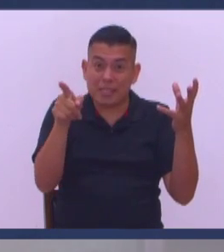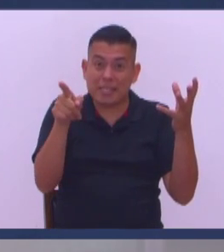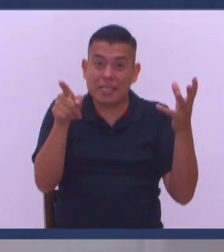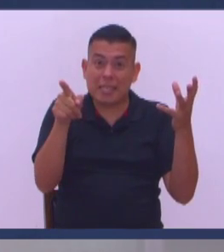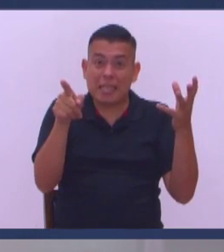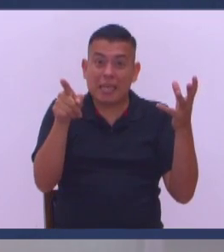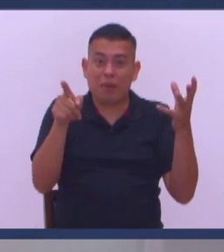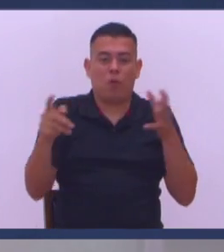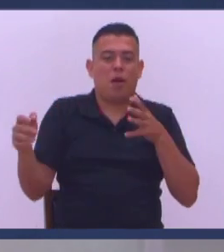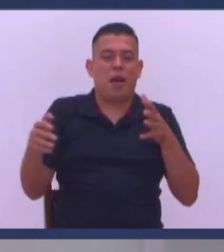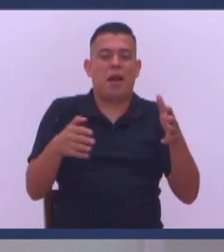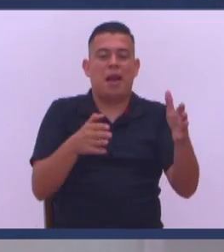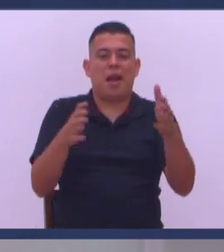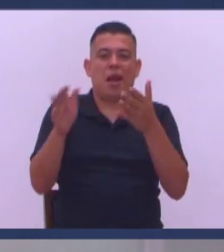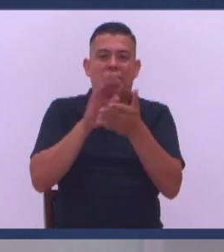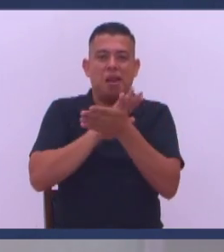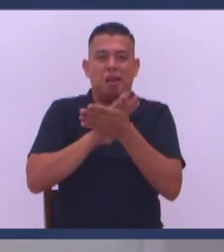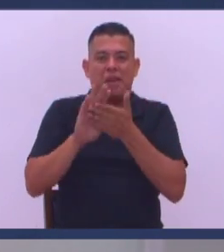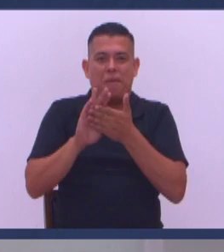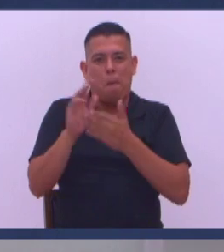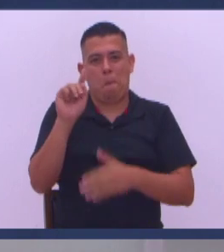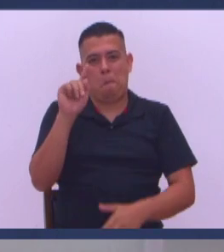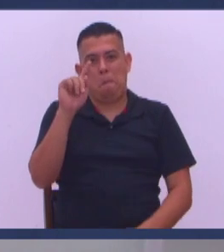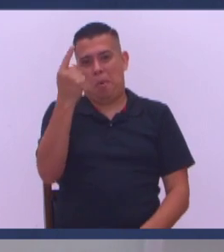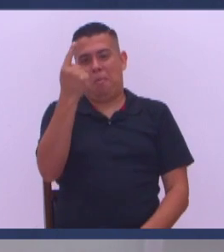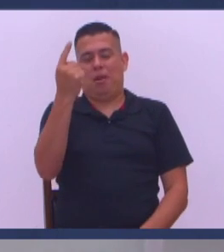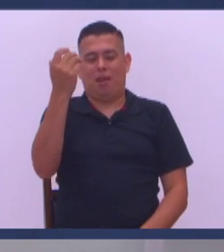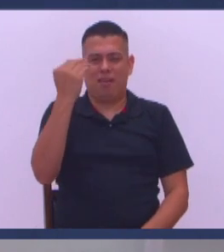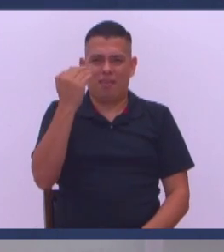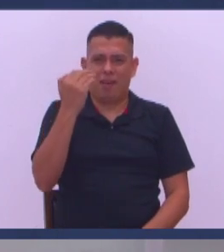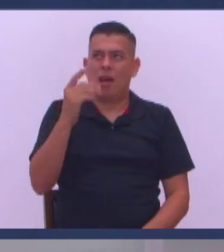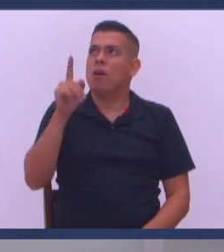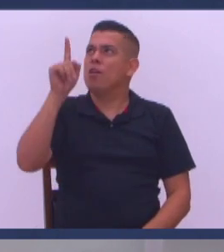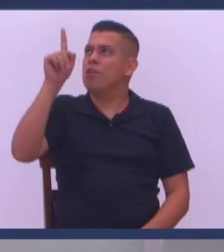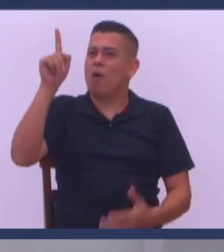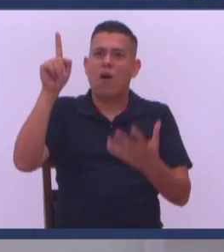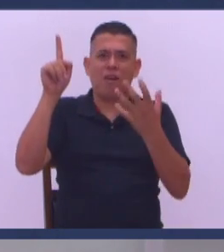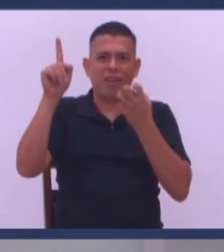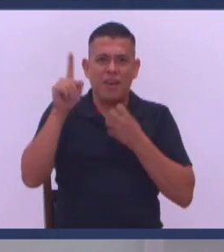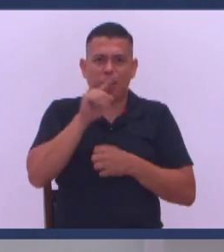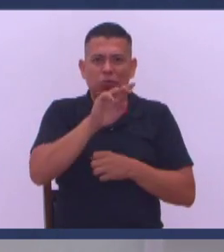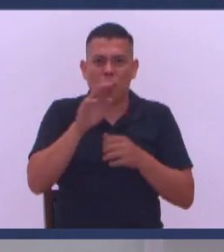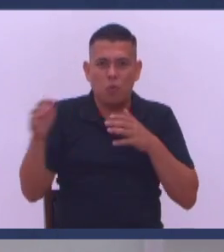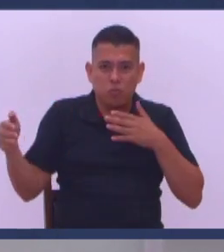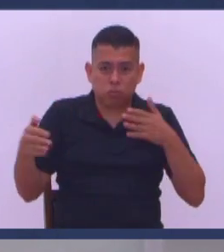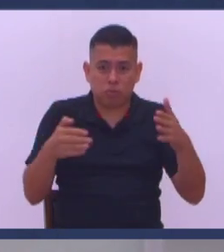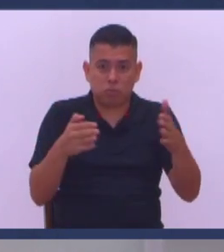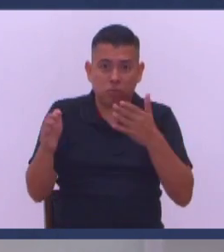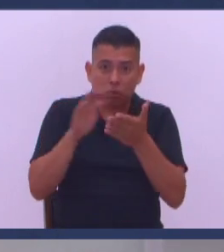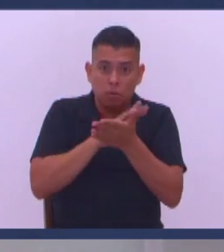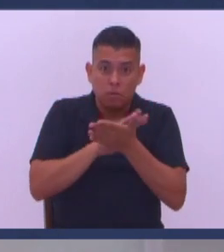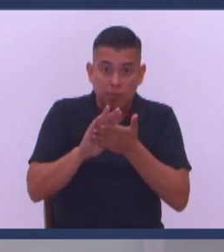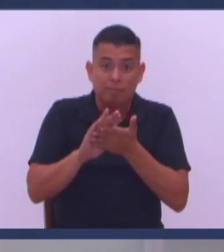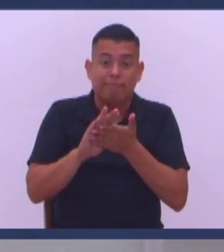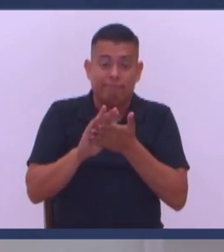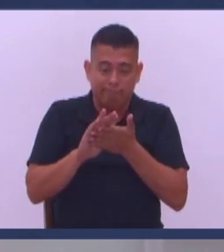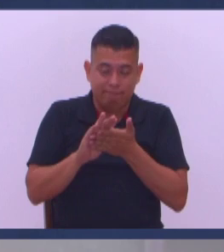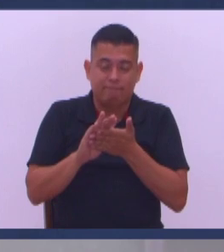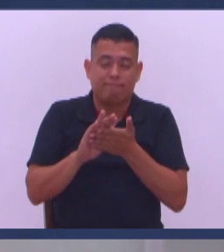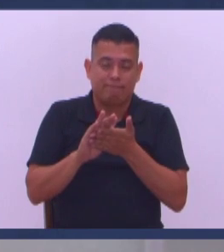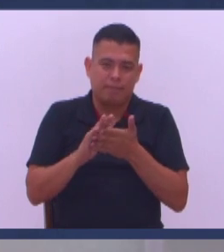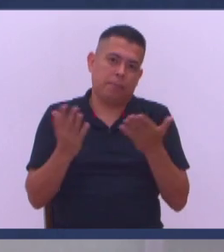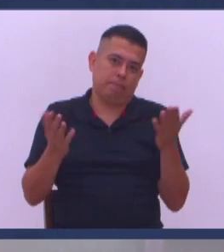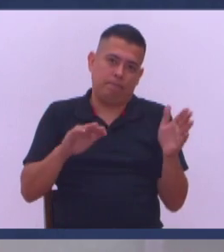Nuestros caminos Ahí está la primera lección Dios quiere Que purifiquemos Nuestros caminos